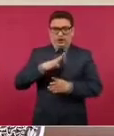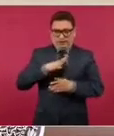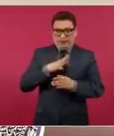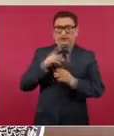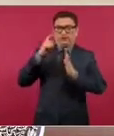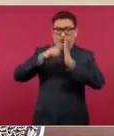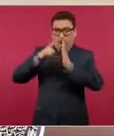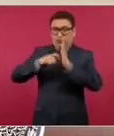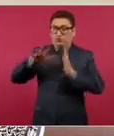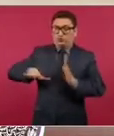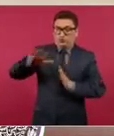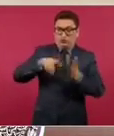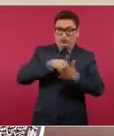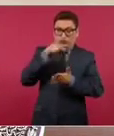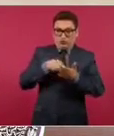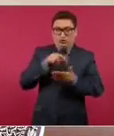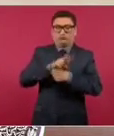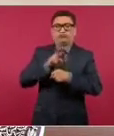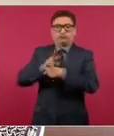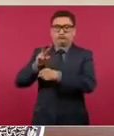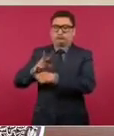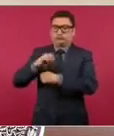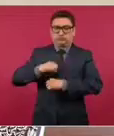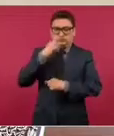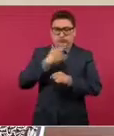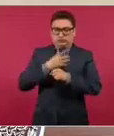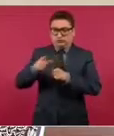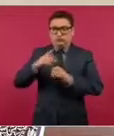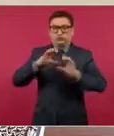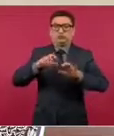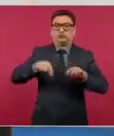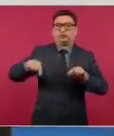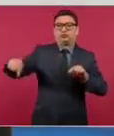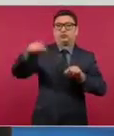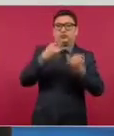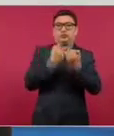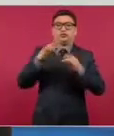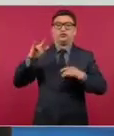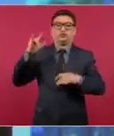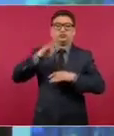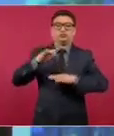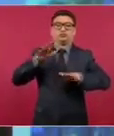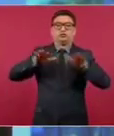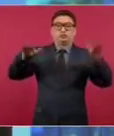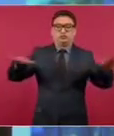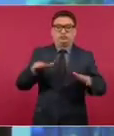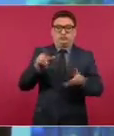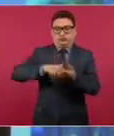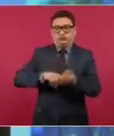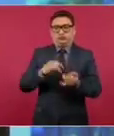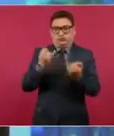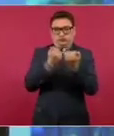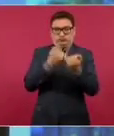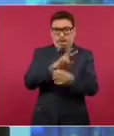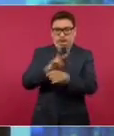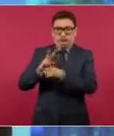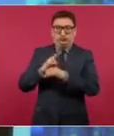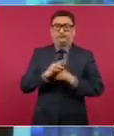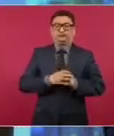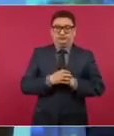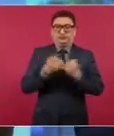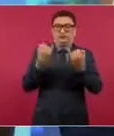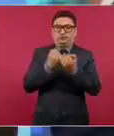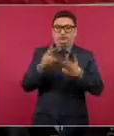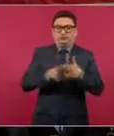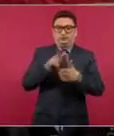arqueológicas e instalaciones estratégicas como los aeropuertos. Avanzamos para la inauguración del